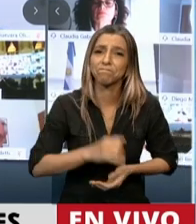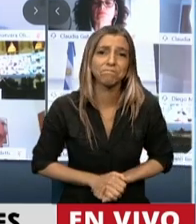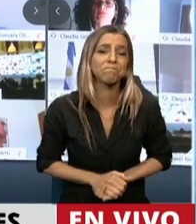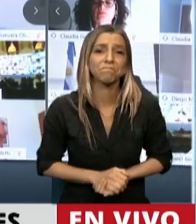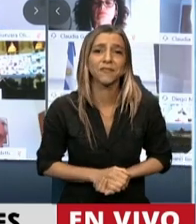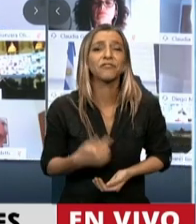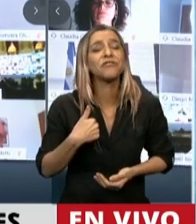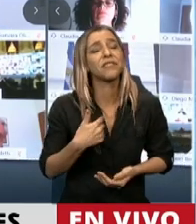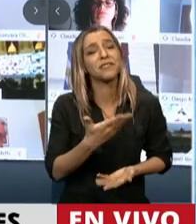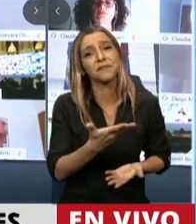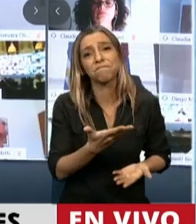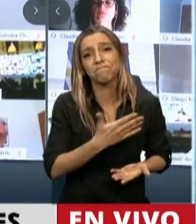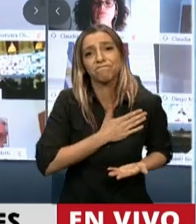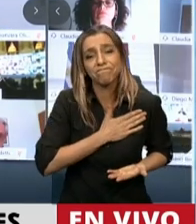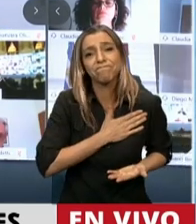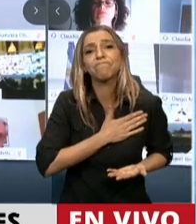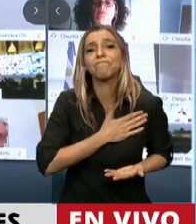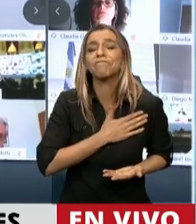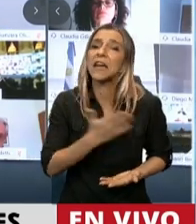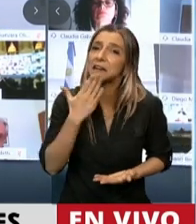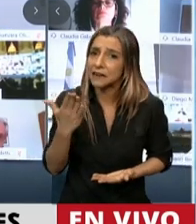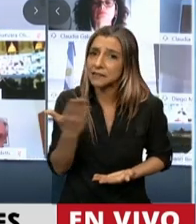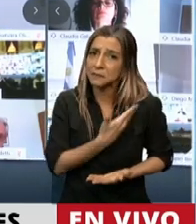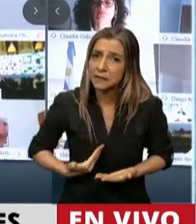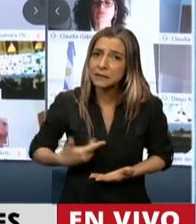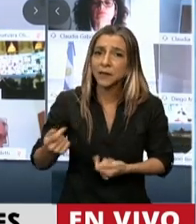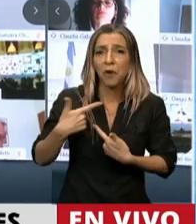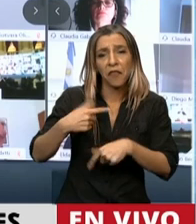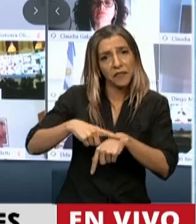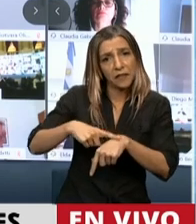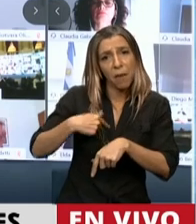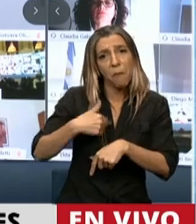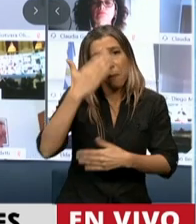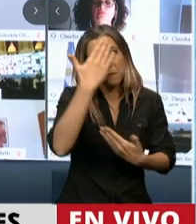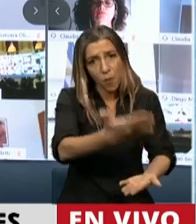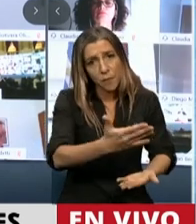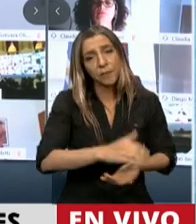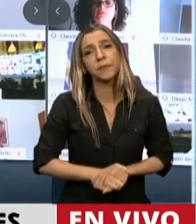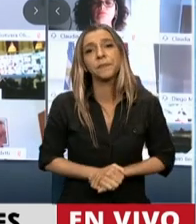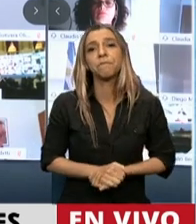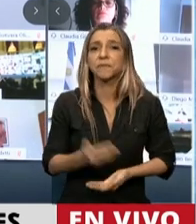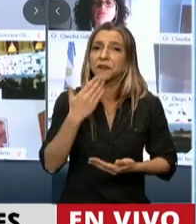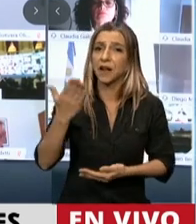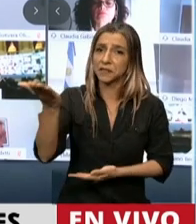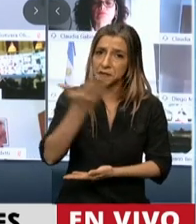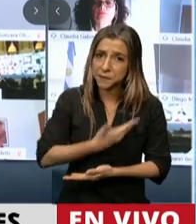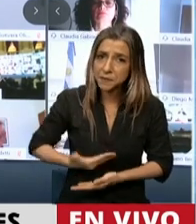Agradecerle por estos minutos que me da, presidente, a usted y a toda esta honorable Cámara